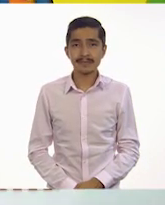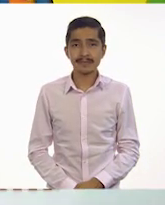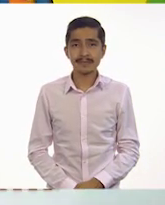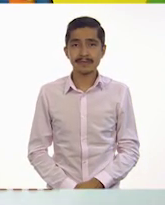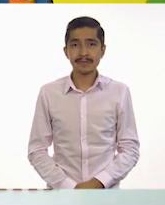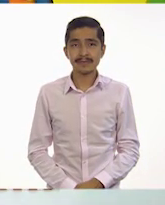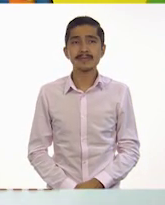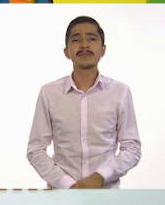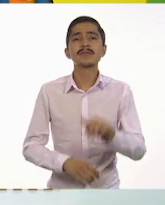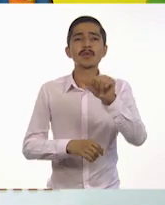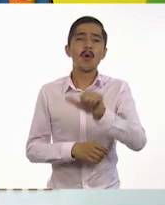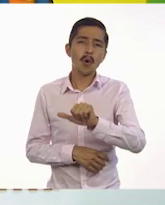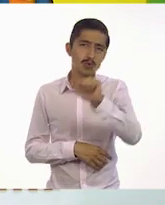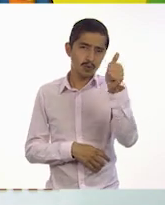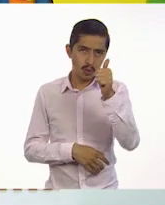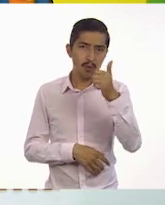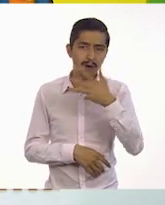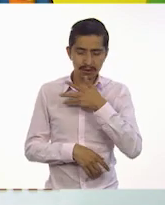Ahí viene otro.